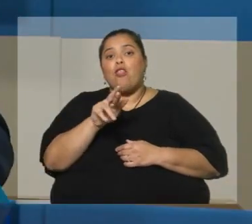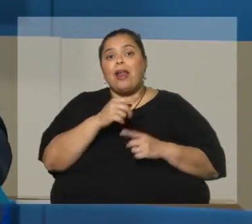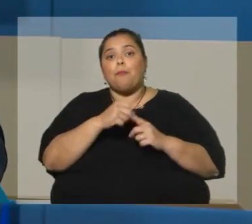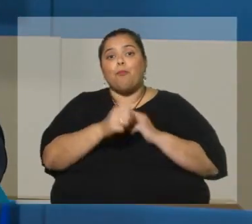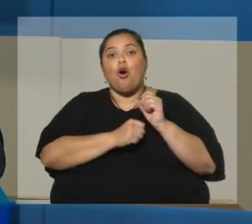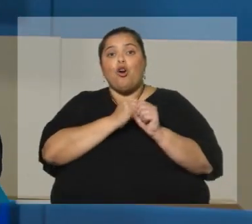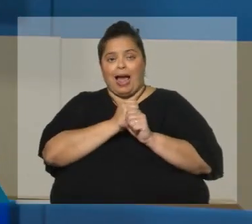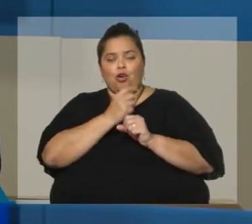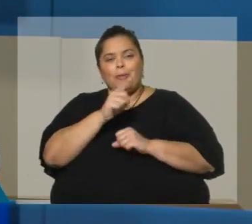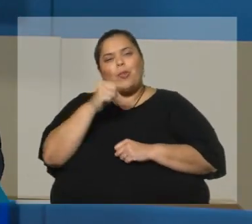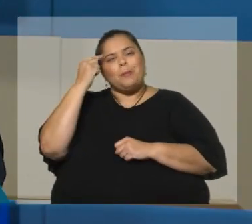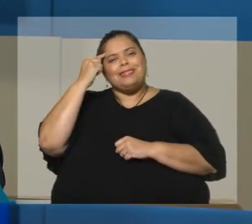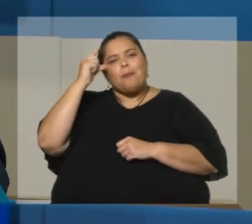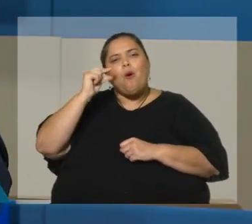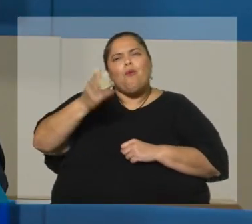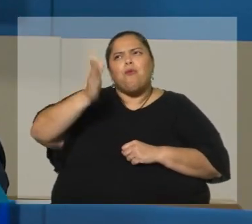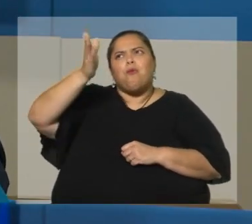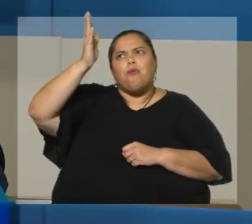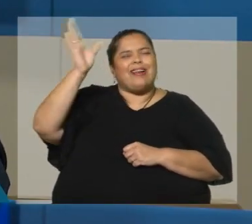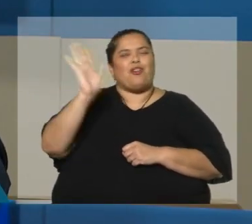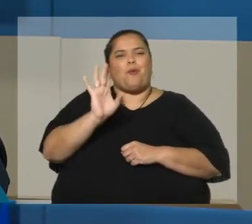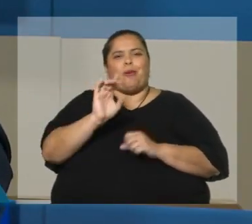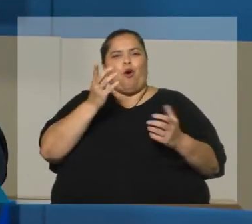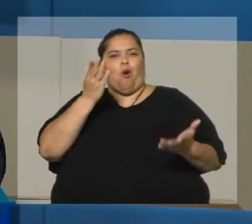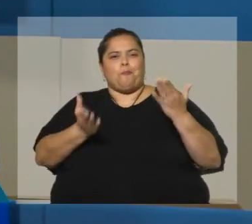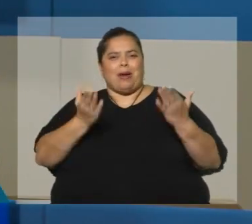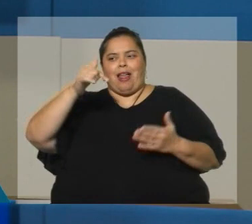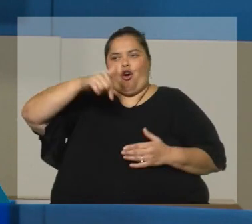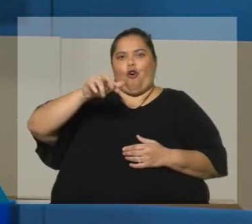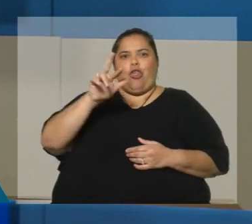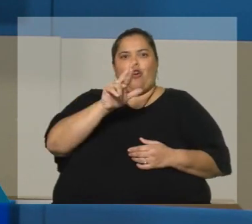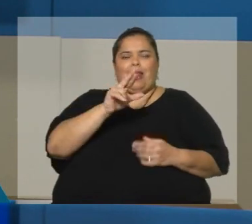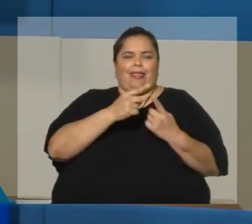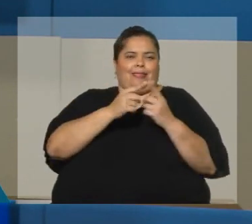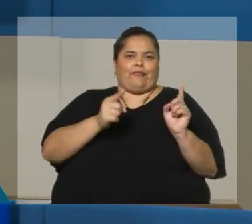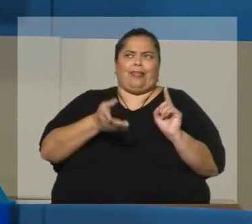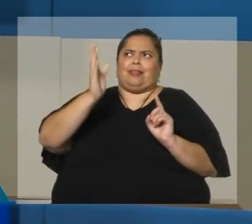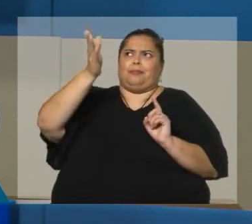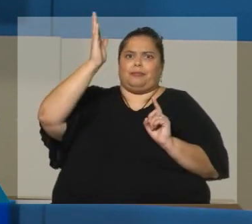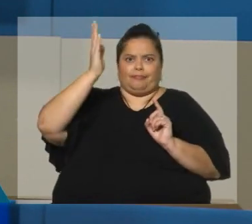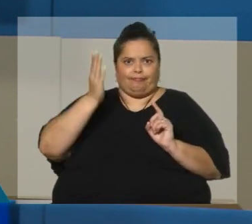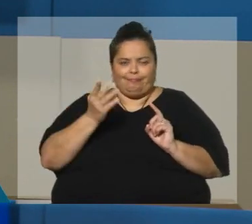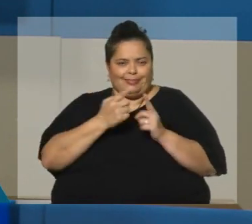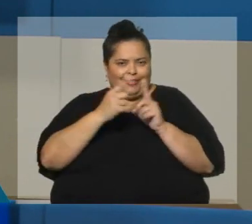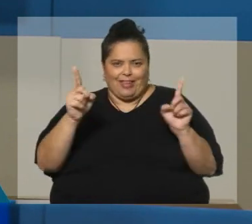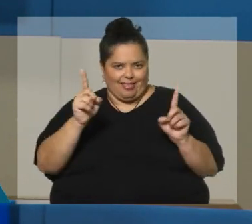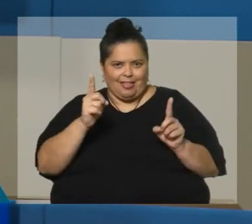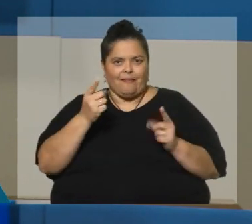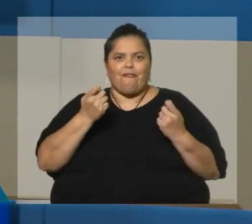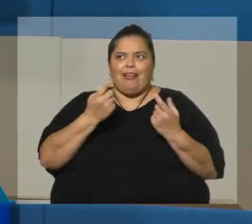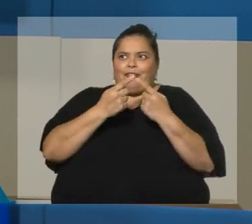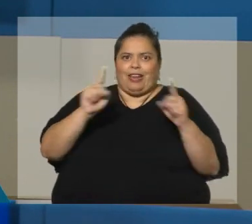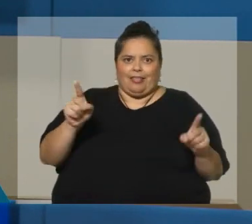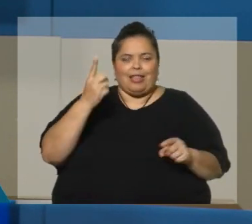hablamos de largo plazo no podemos hablar de dólares de hoy. Lo importante, Leonardo, es que claramente